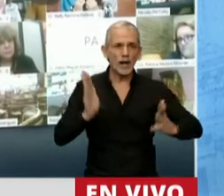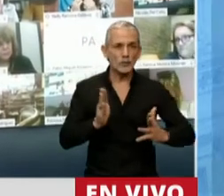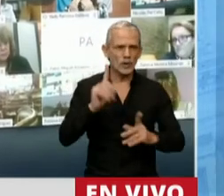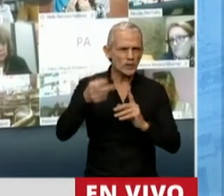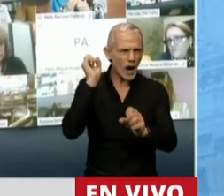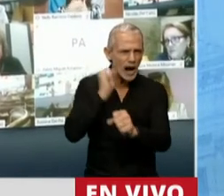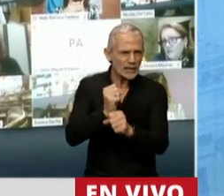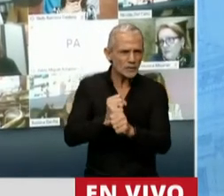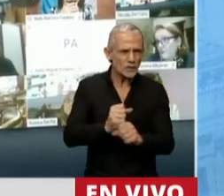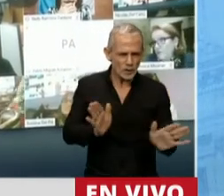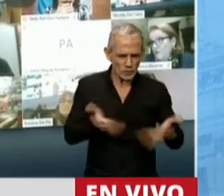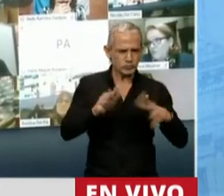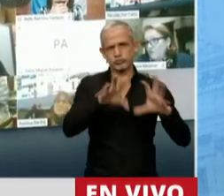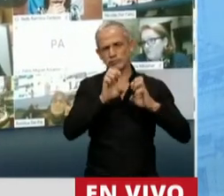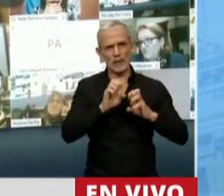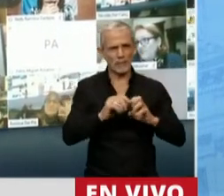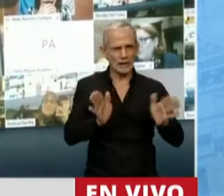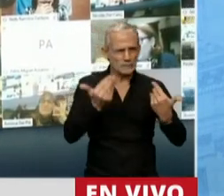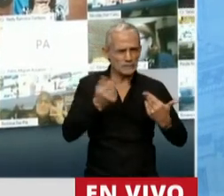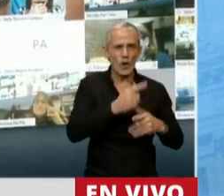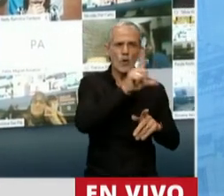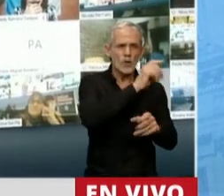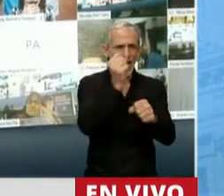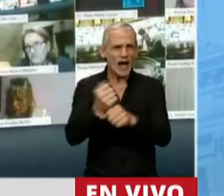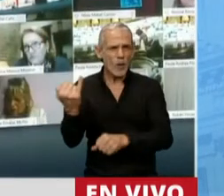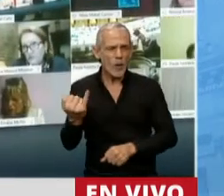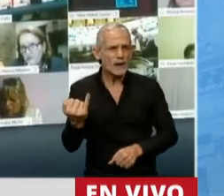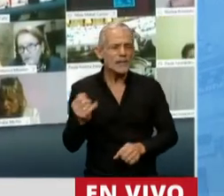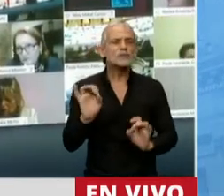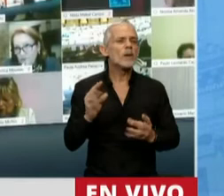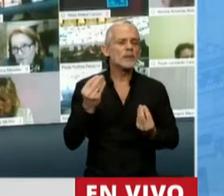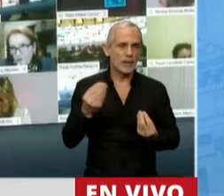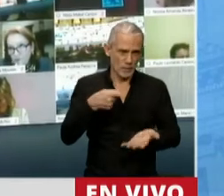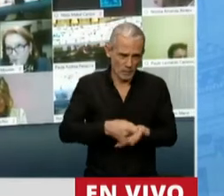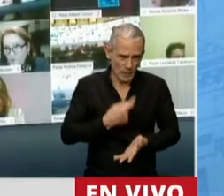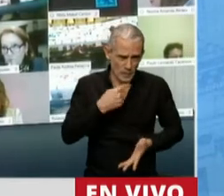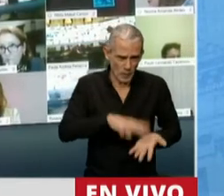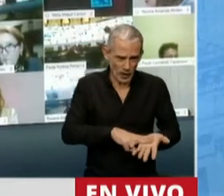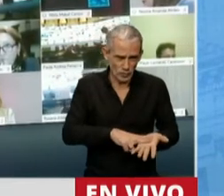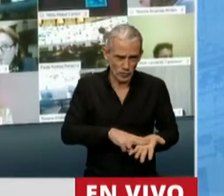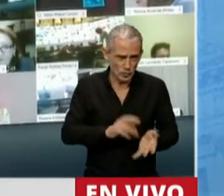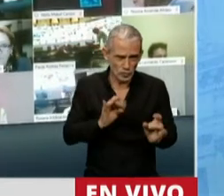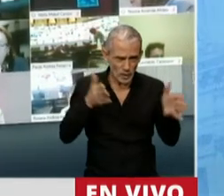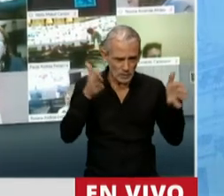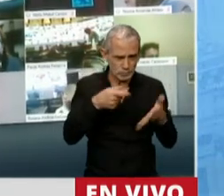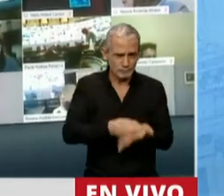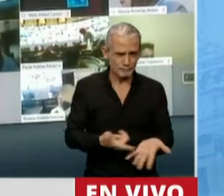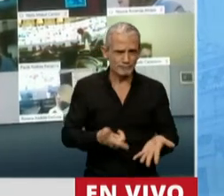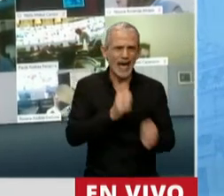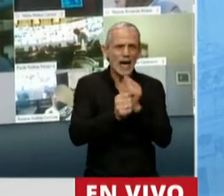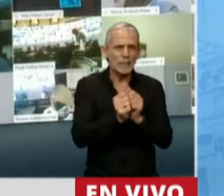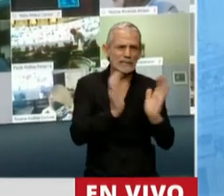laburantes que se levantan temprano y tienen que trabajar de lunes a jueves solamente para pagar impuestos. A esas micro,